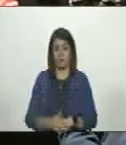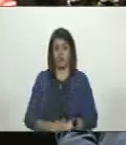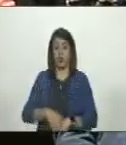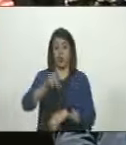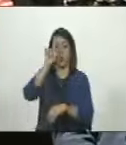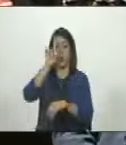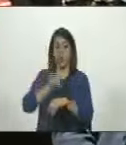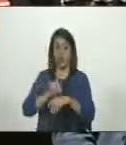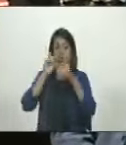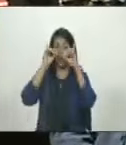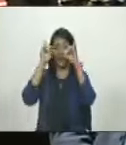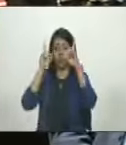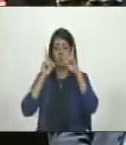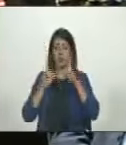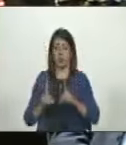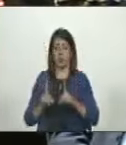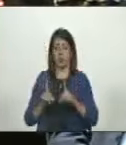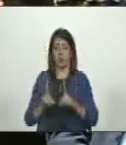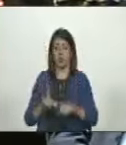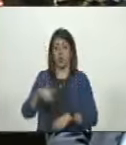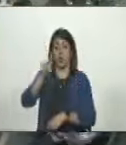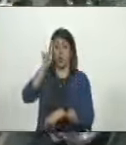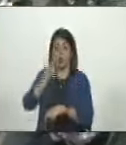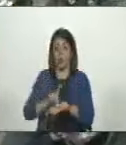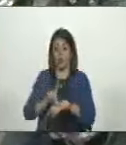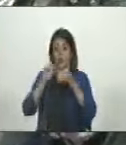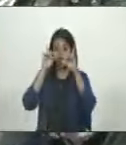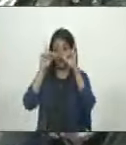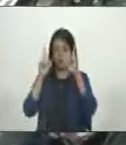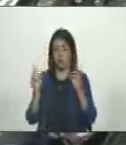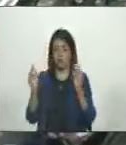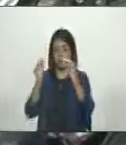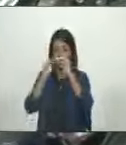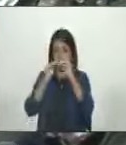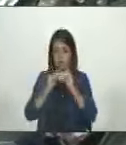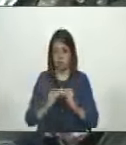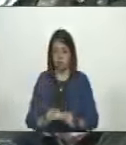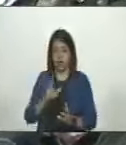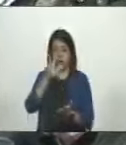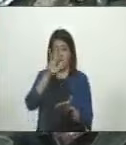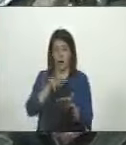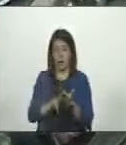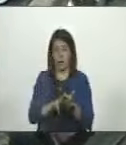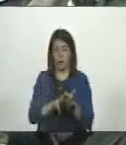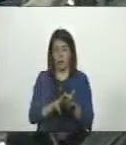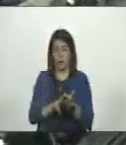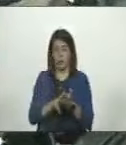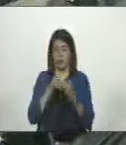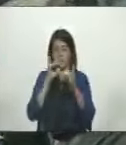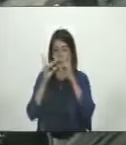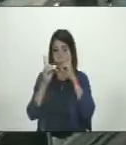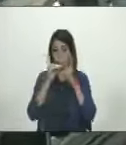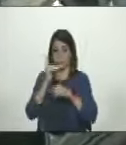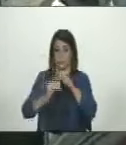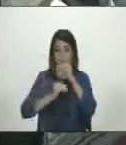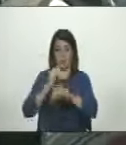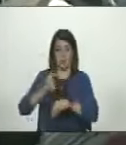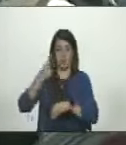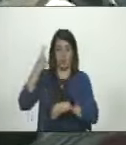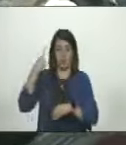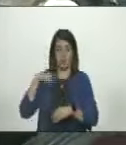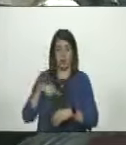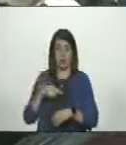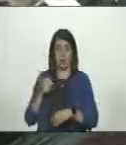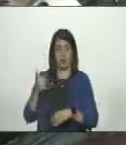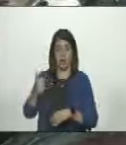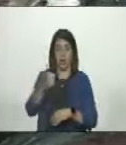unánime, así se tomaron las decisiones ayer en la comisión, aprobamos el debate que se dio ayer y